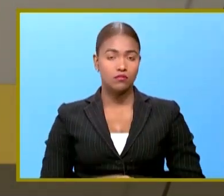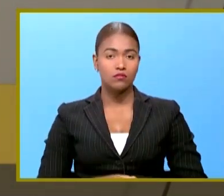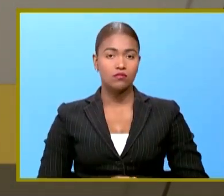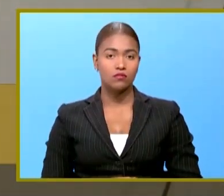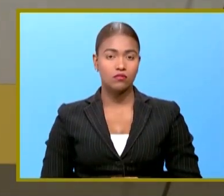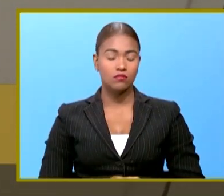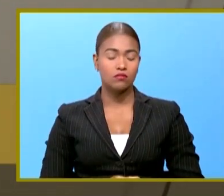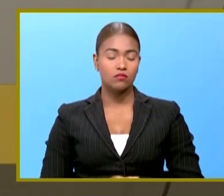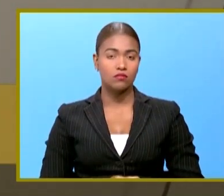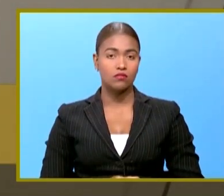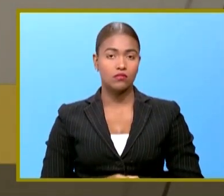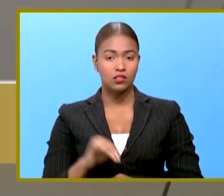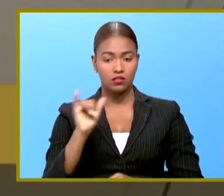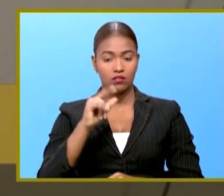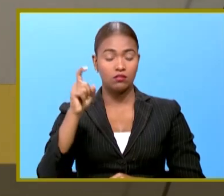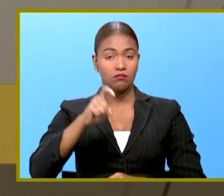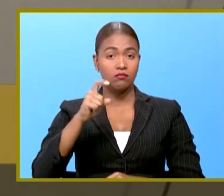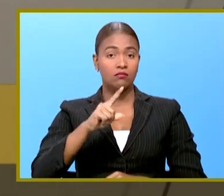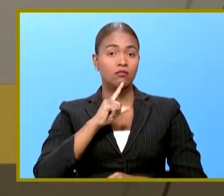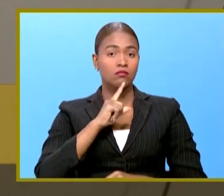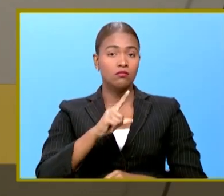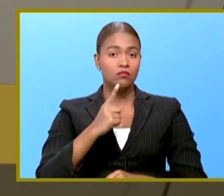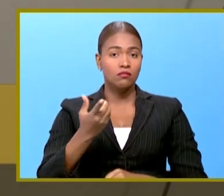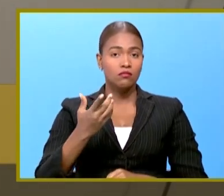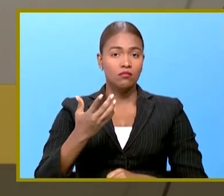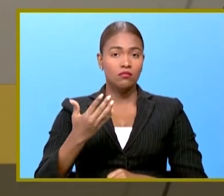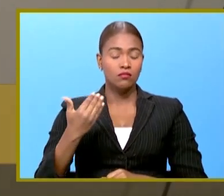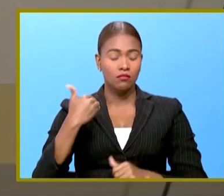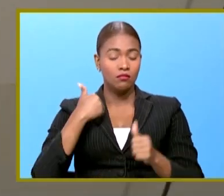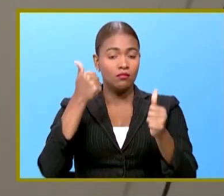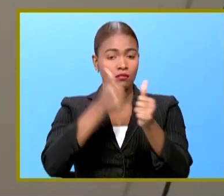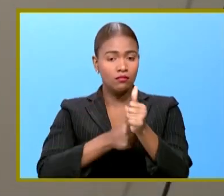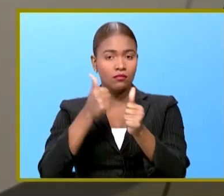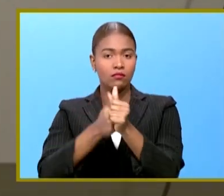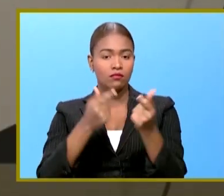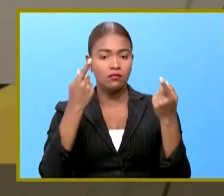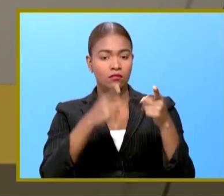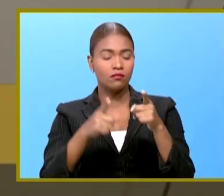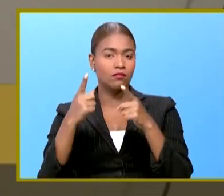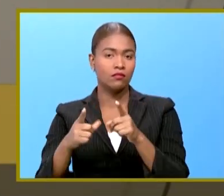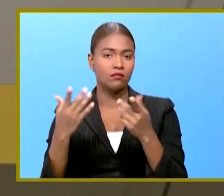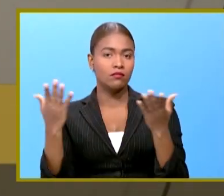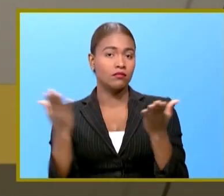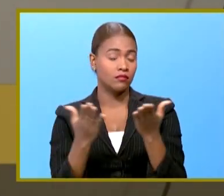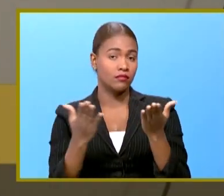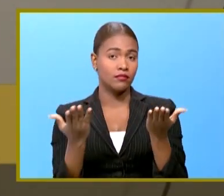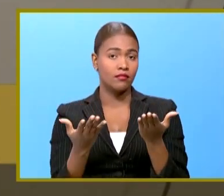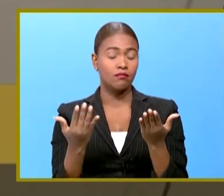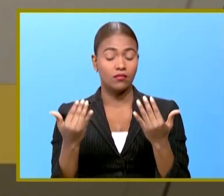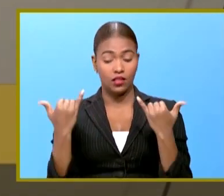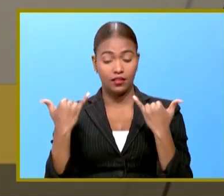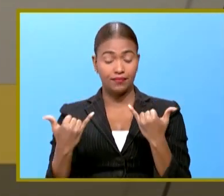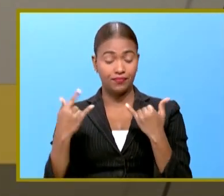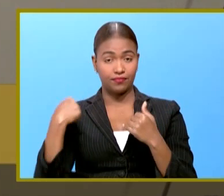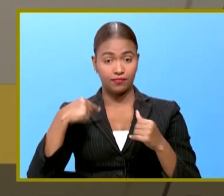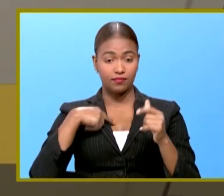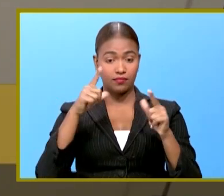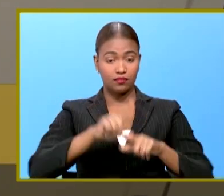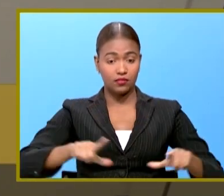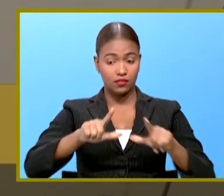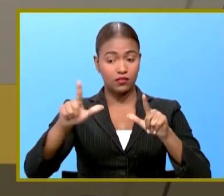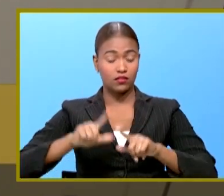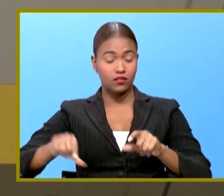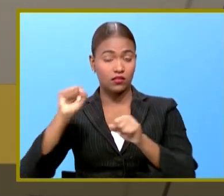como lo debe ser en cada ocasión en la que en nuestros ámbitos